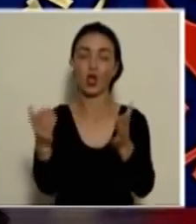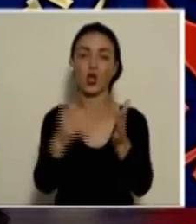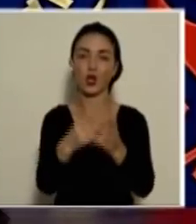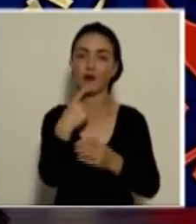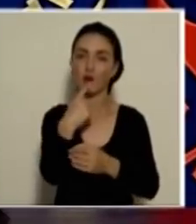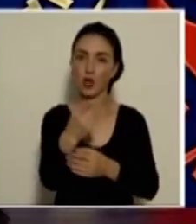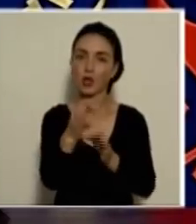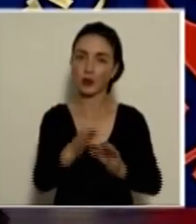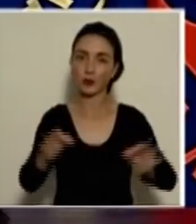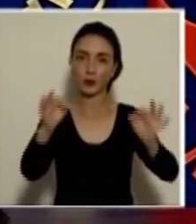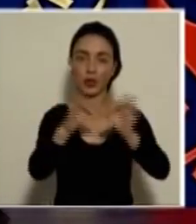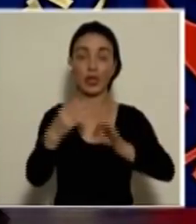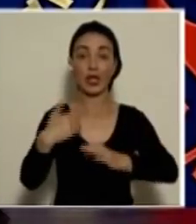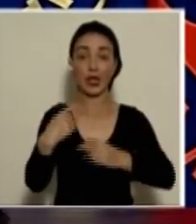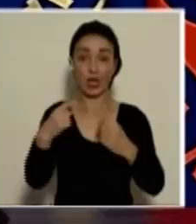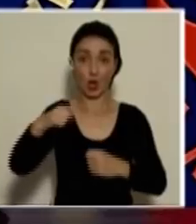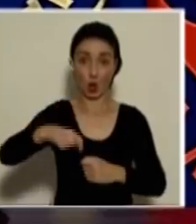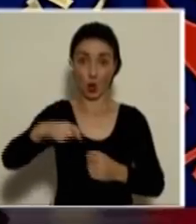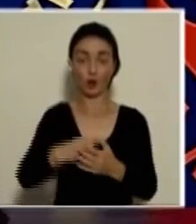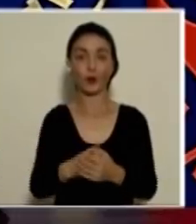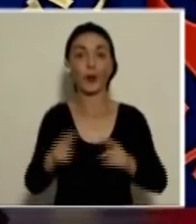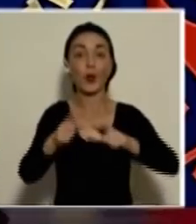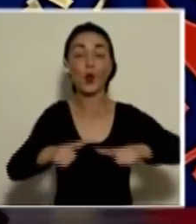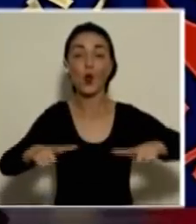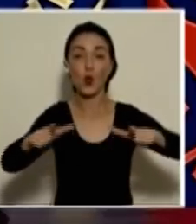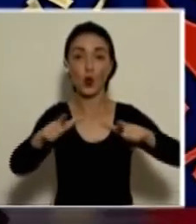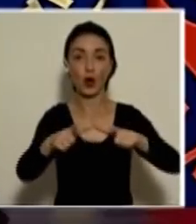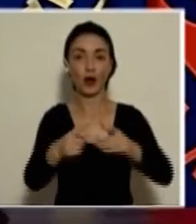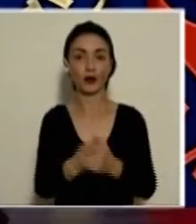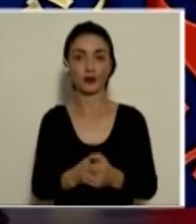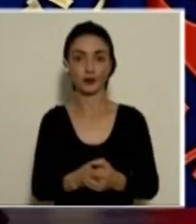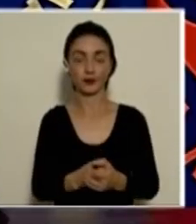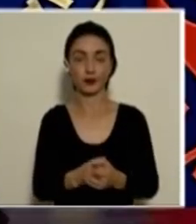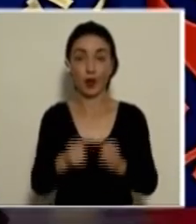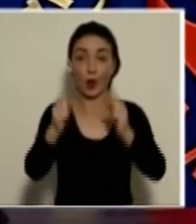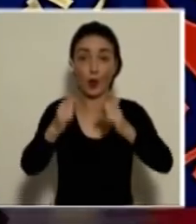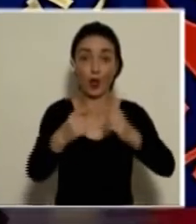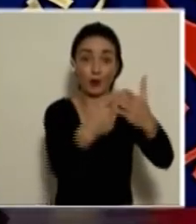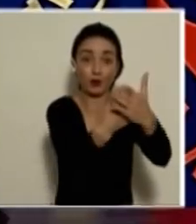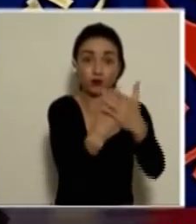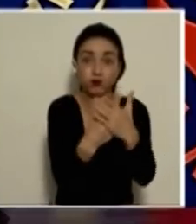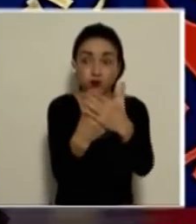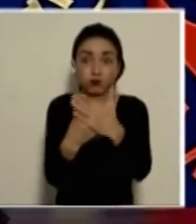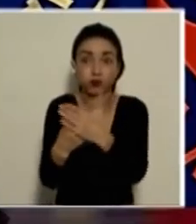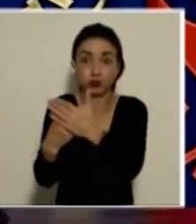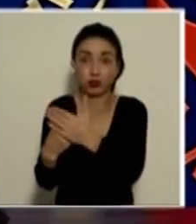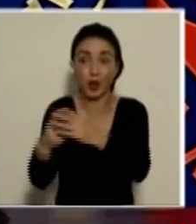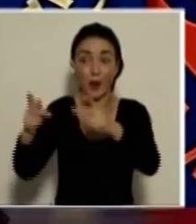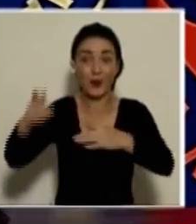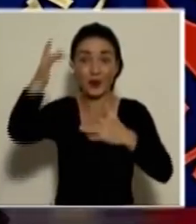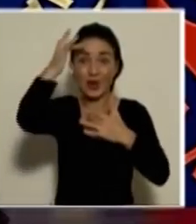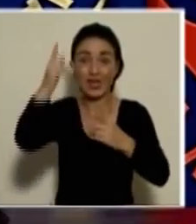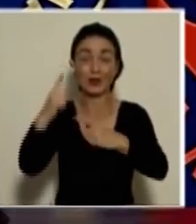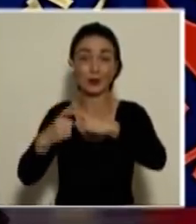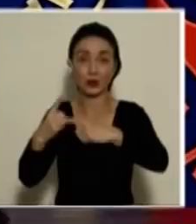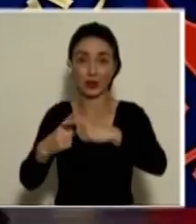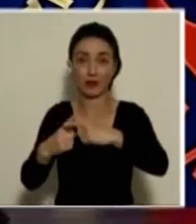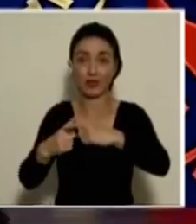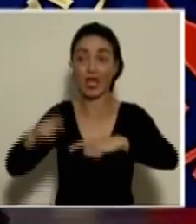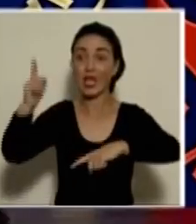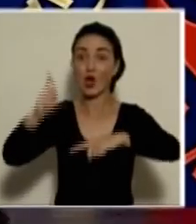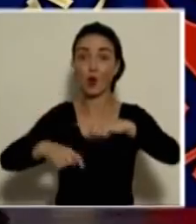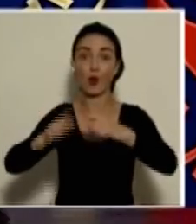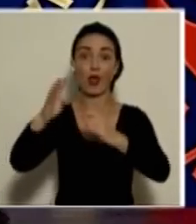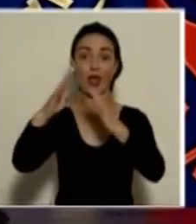en este momento. decir, tener hoy un lugar donde podamos aislar los casos positivos que no pueden hacer